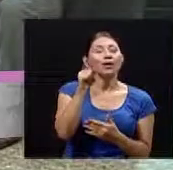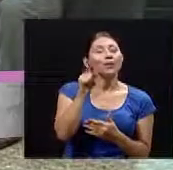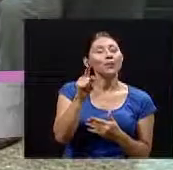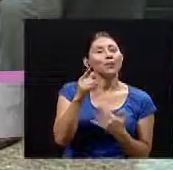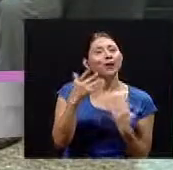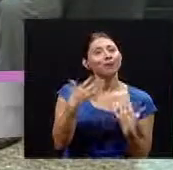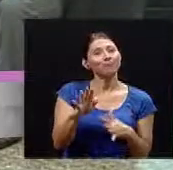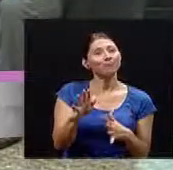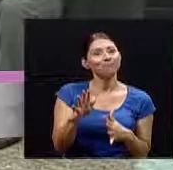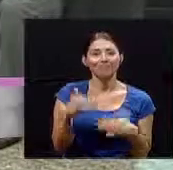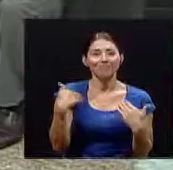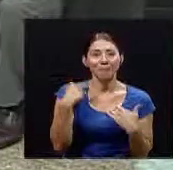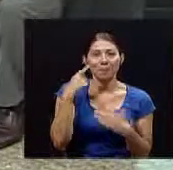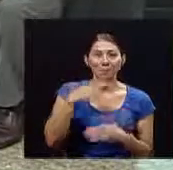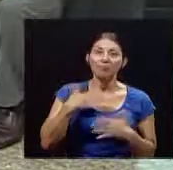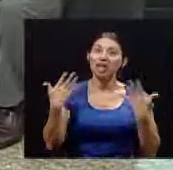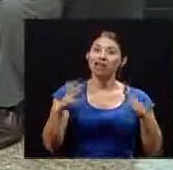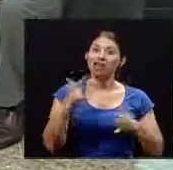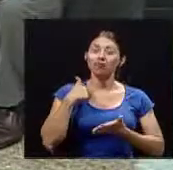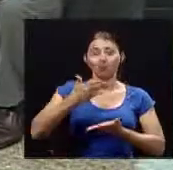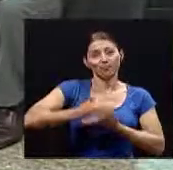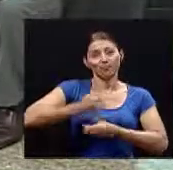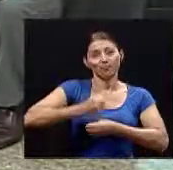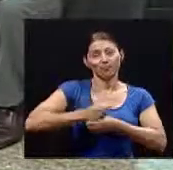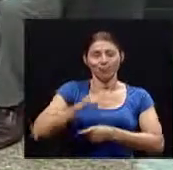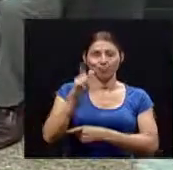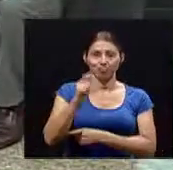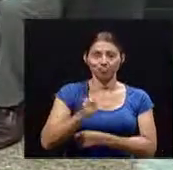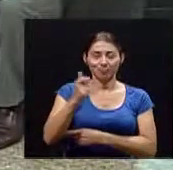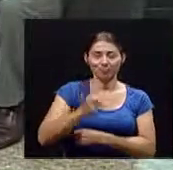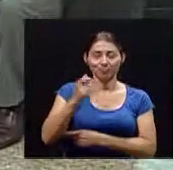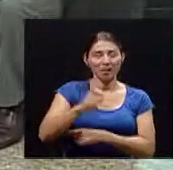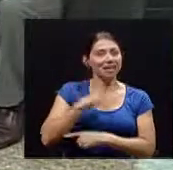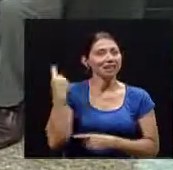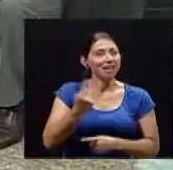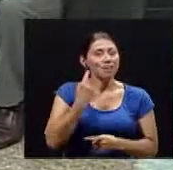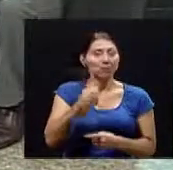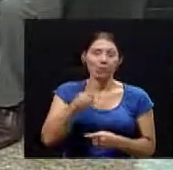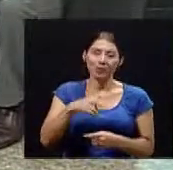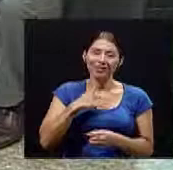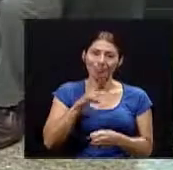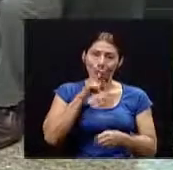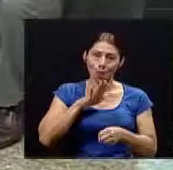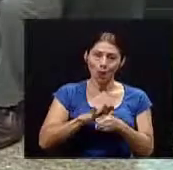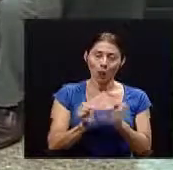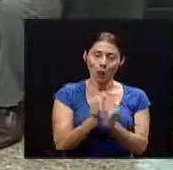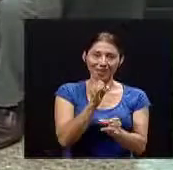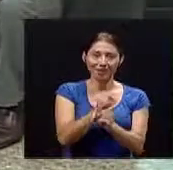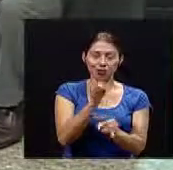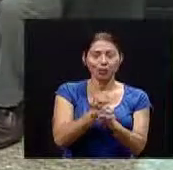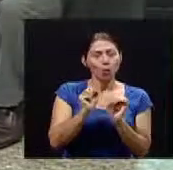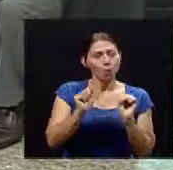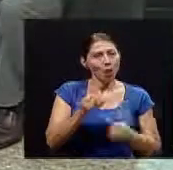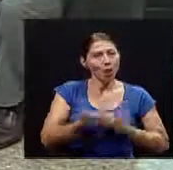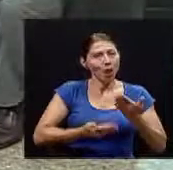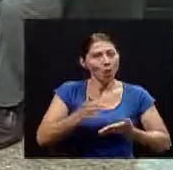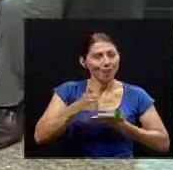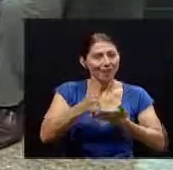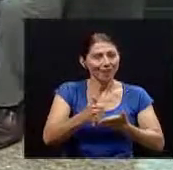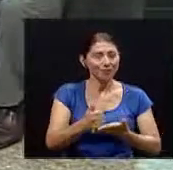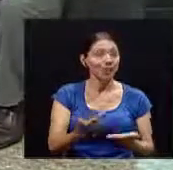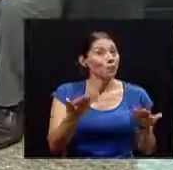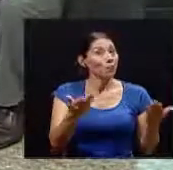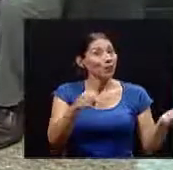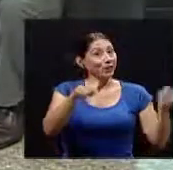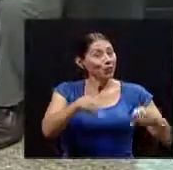aunque ya estoy jubilado, pues me siento siempre comprometido con la institución y poder colaborar en lo que se pueda. Bueno, pues hoy nos lo